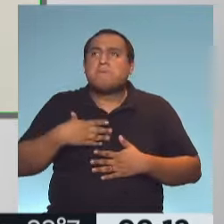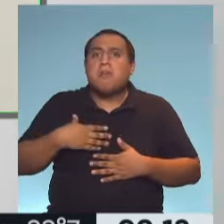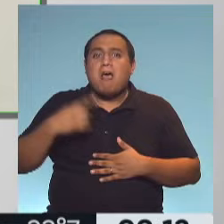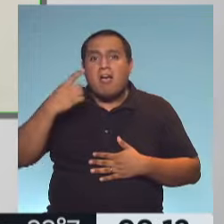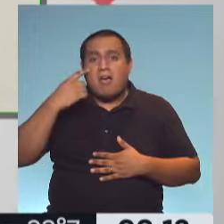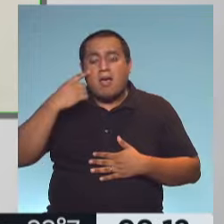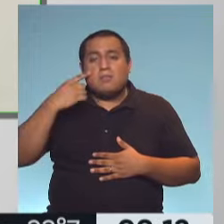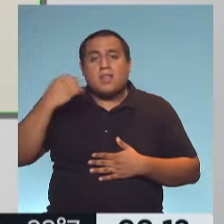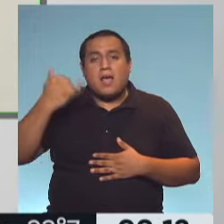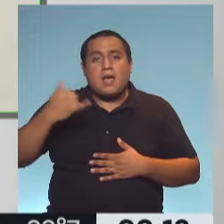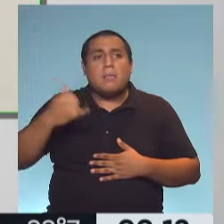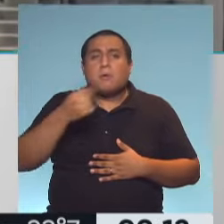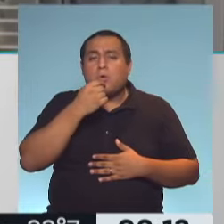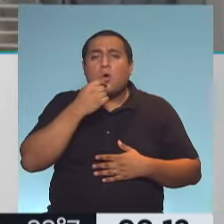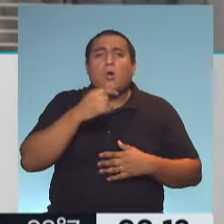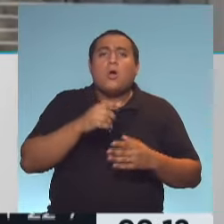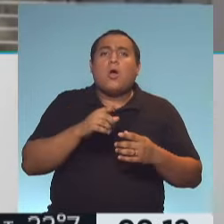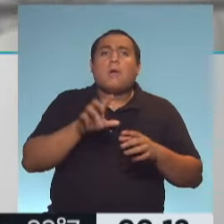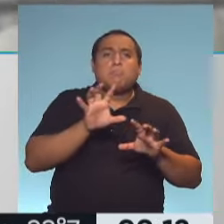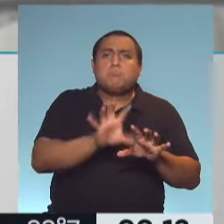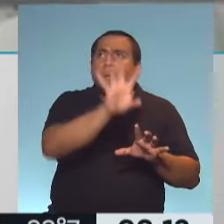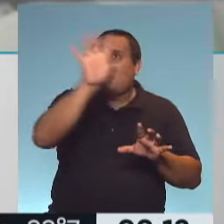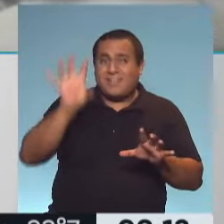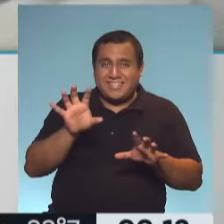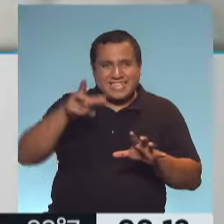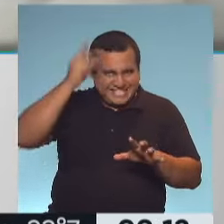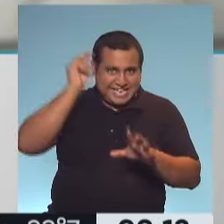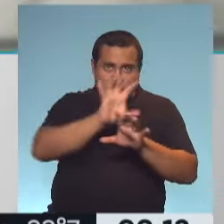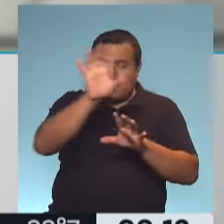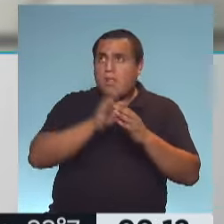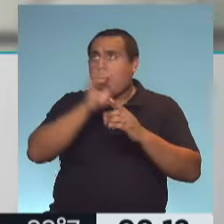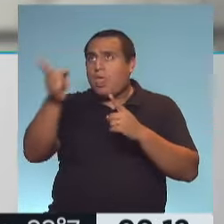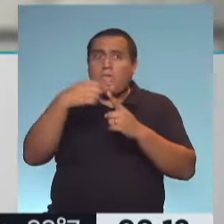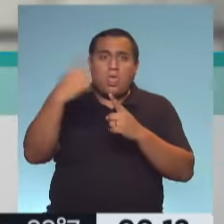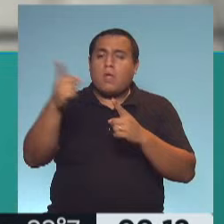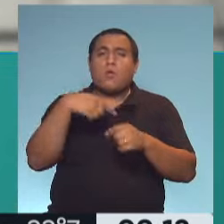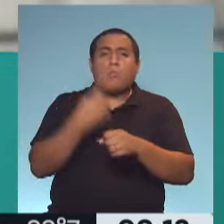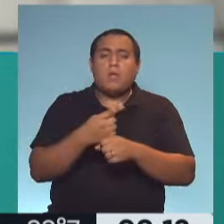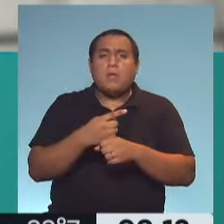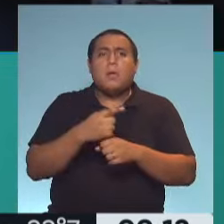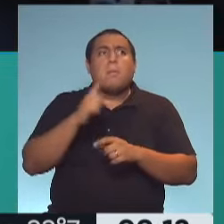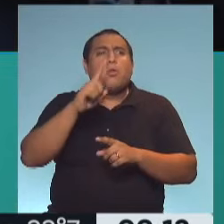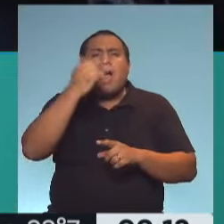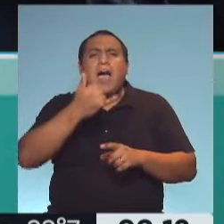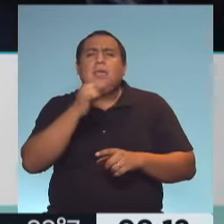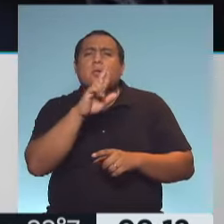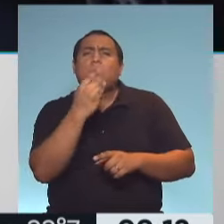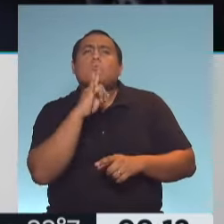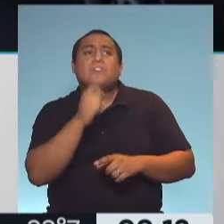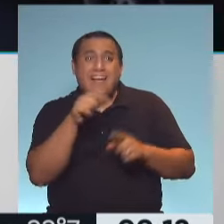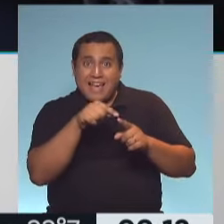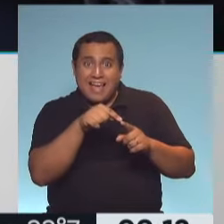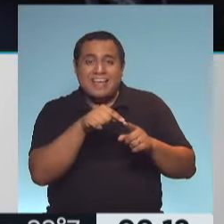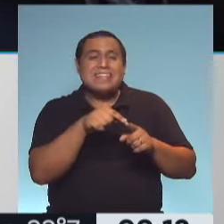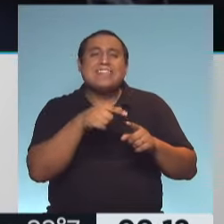permitía transitar entre regiones, hubo congestión vehicular donde hubo kilómetros de automóviles para salir desde Santiago de